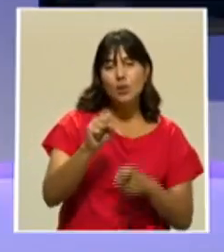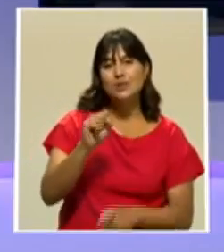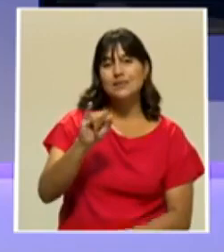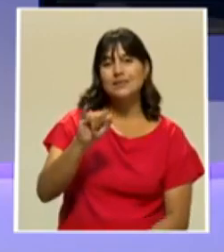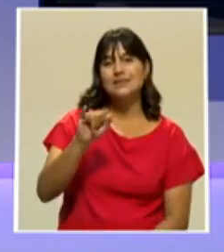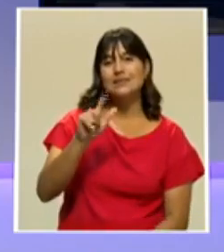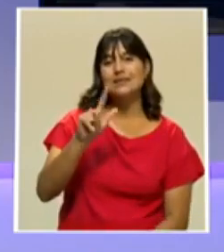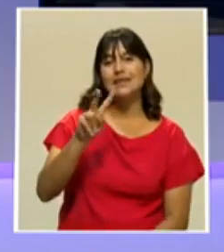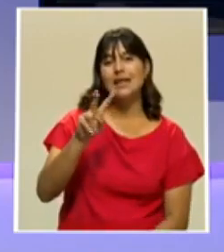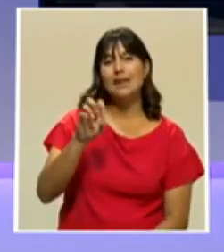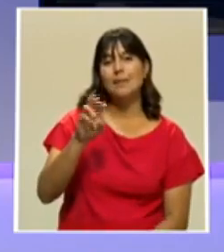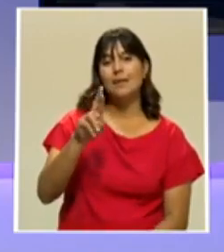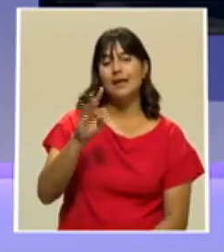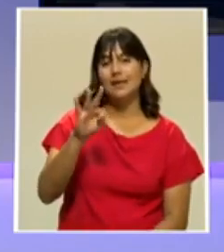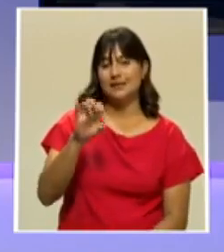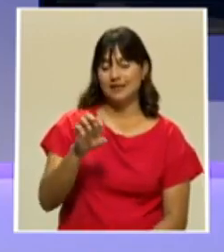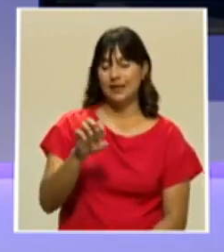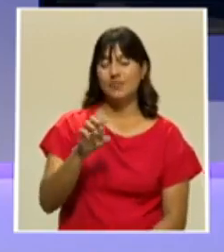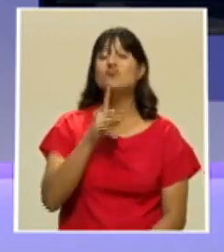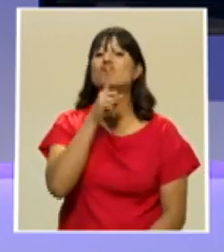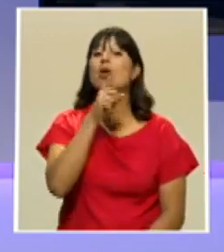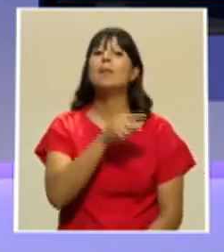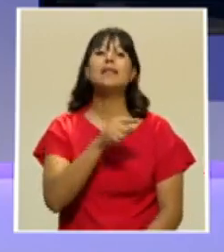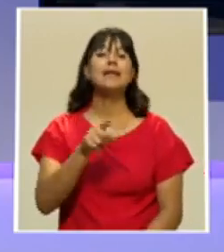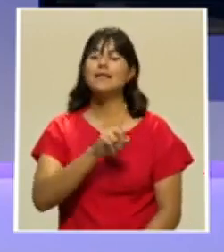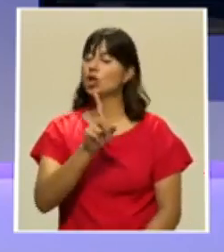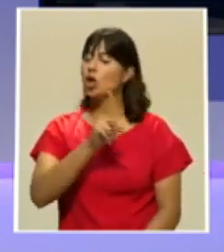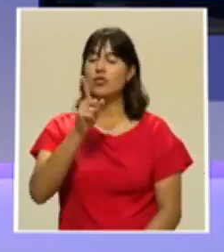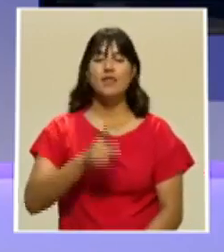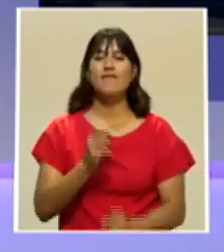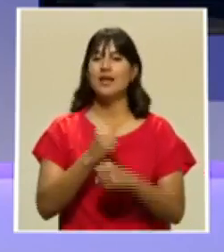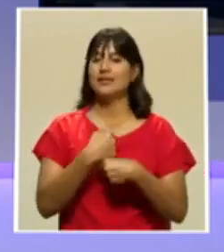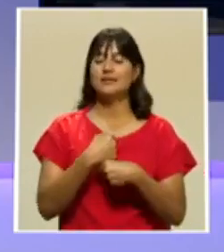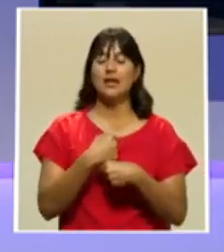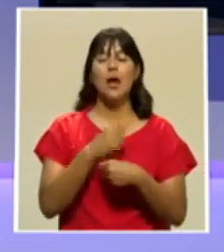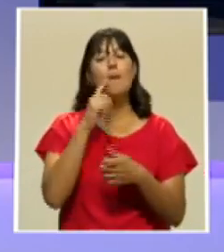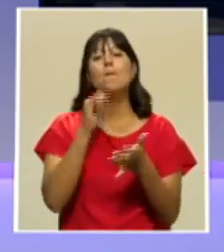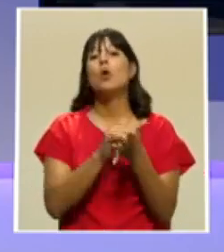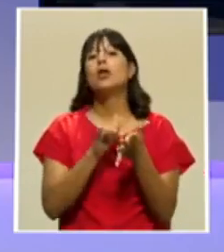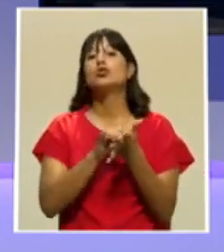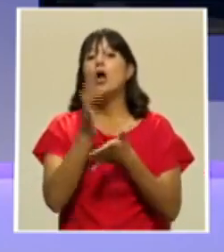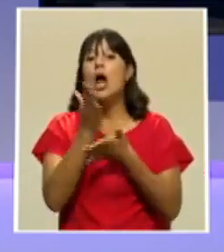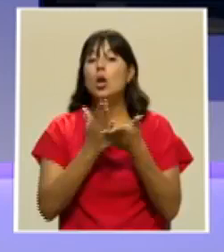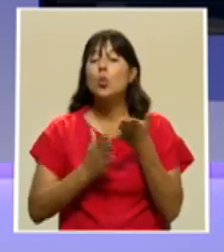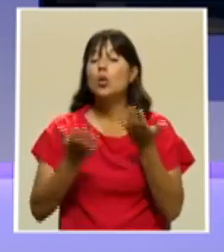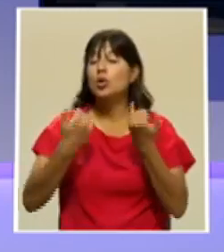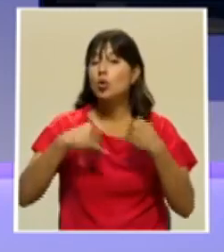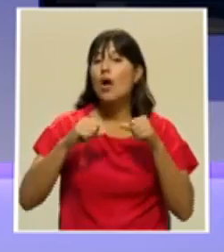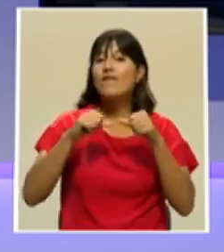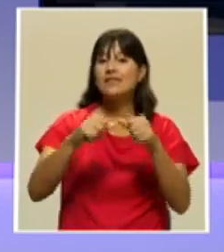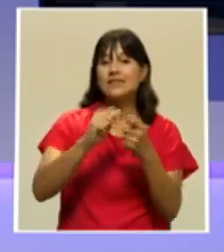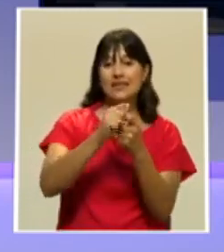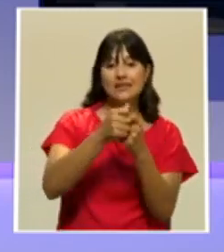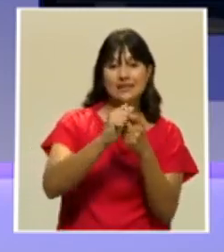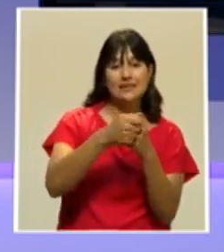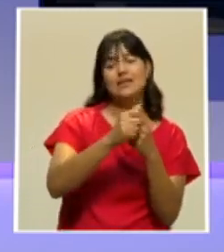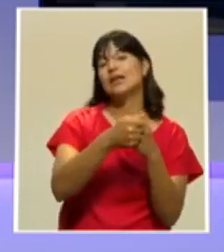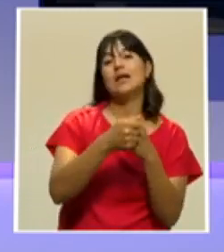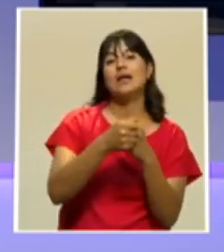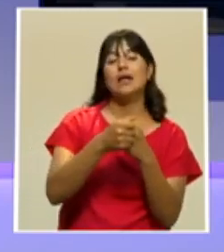tienen que ser. Y precisamente algunas de ellas se mantienen en este momento pelando camarón de granja.